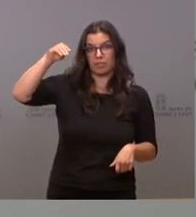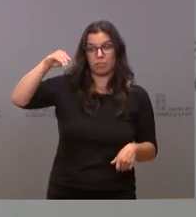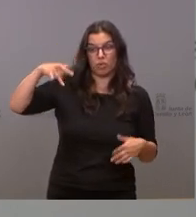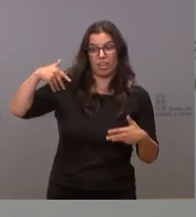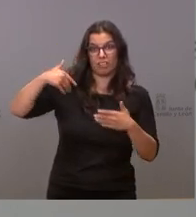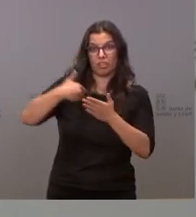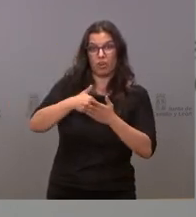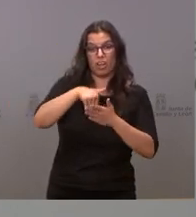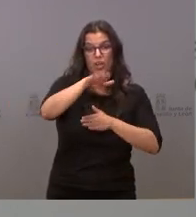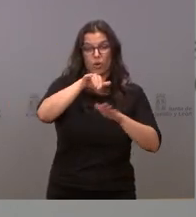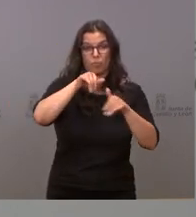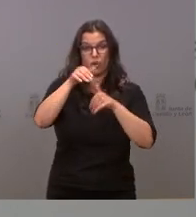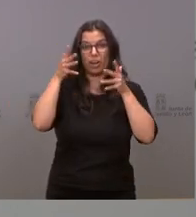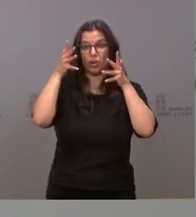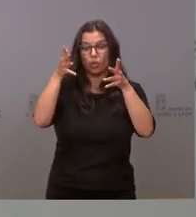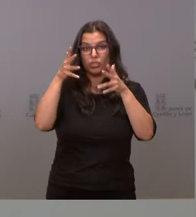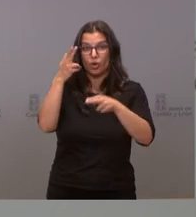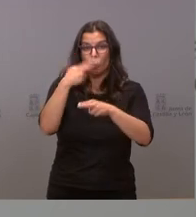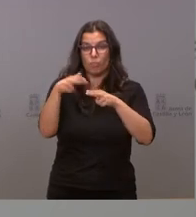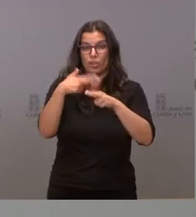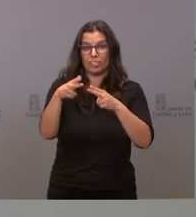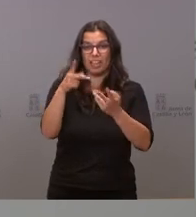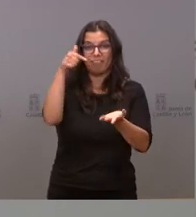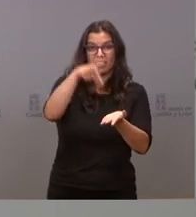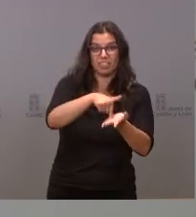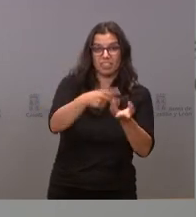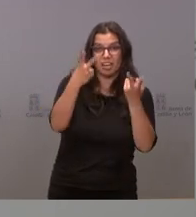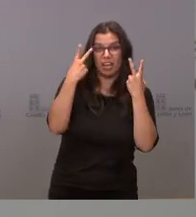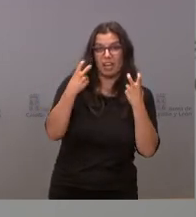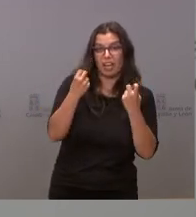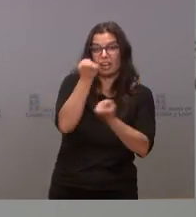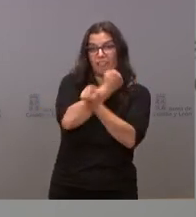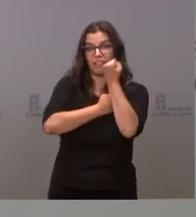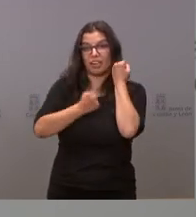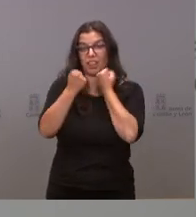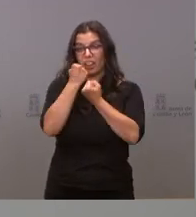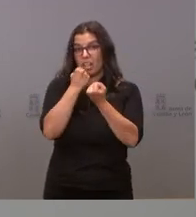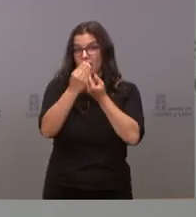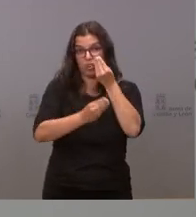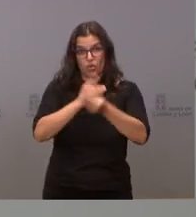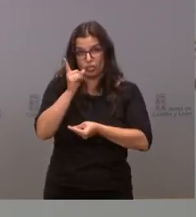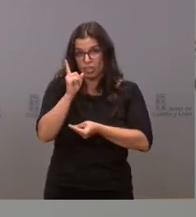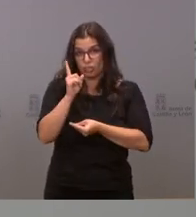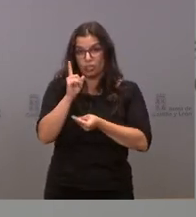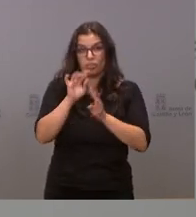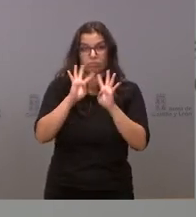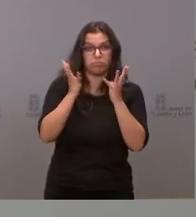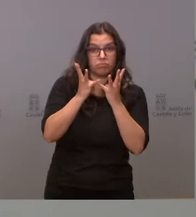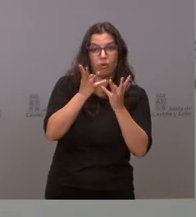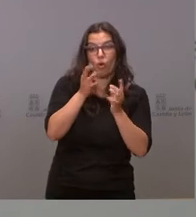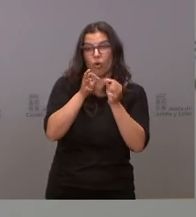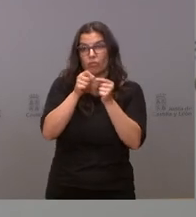un Consejo de Política Fiscal y Financiera, ni de manera presencial ni de manera telemática.